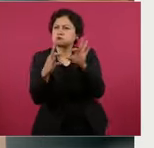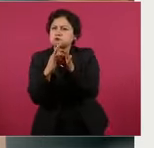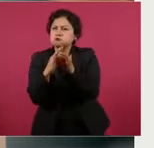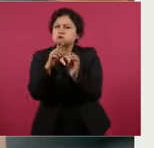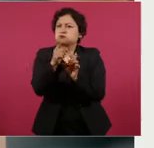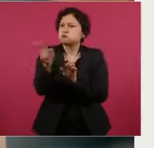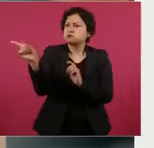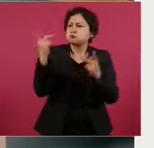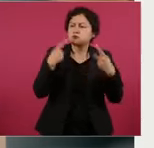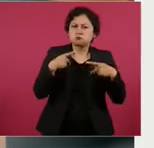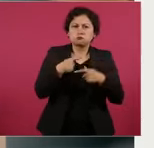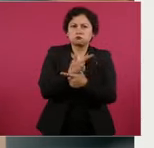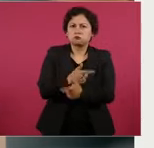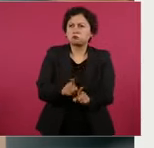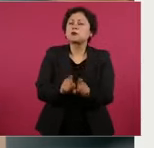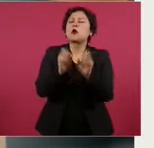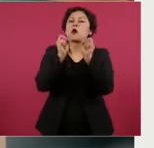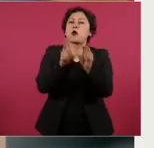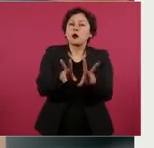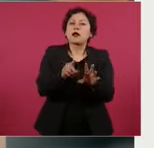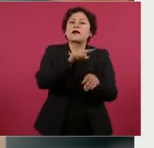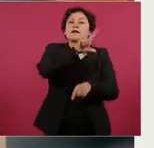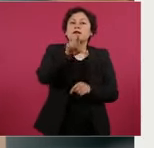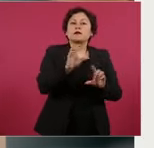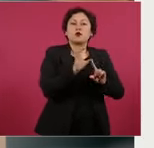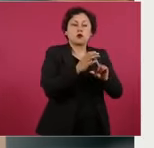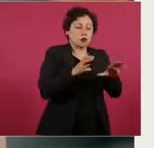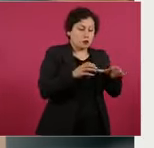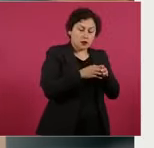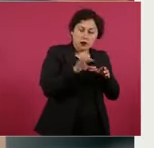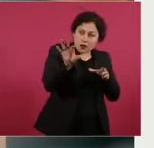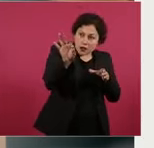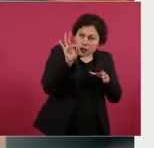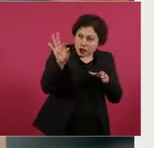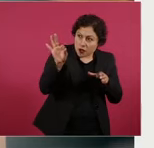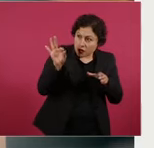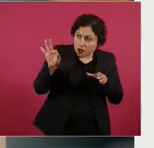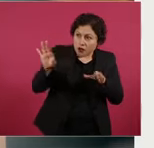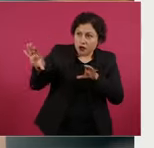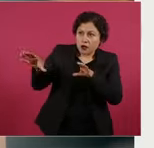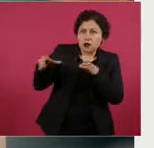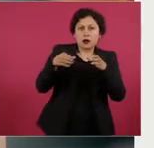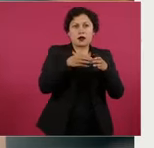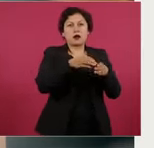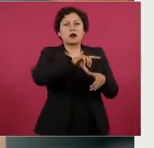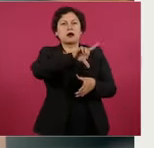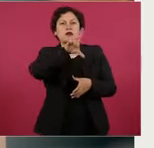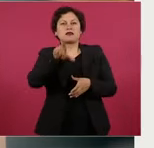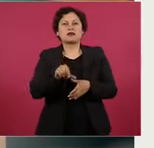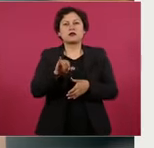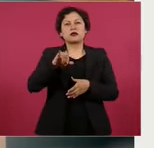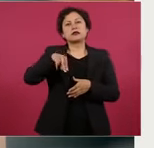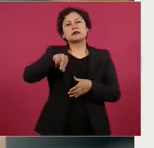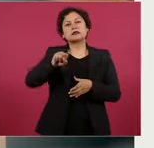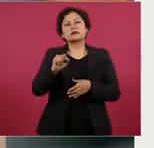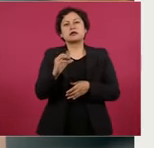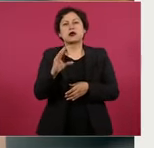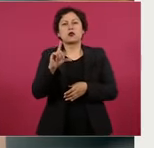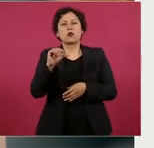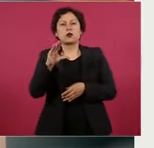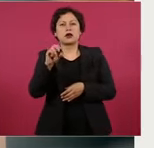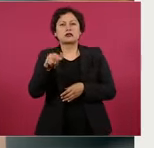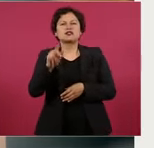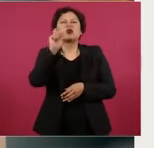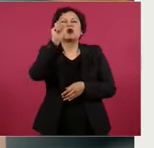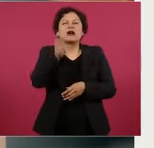aspirantes, van a hacer una selección y luego va a haber una insaculación, una tómbola,